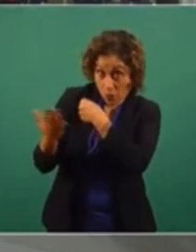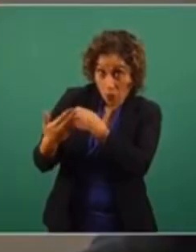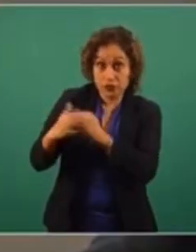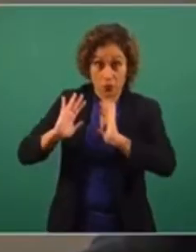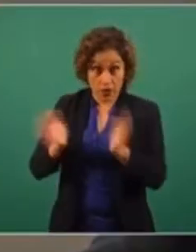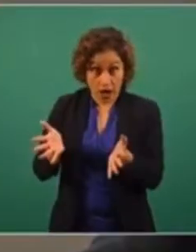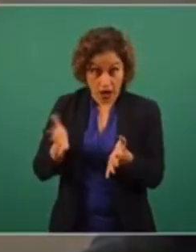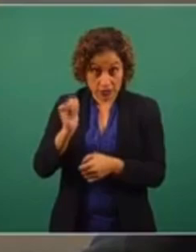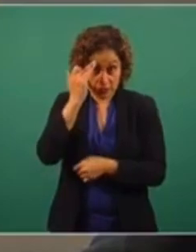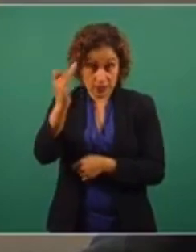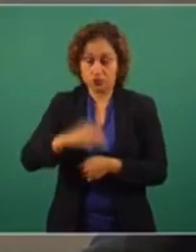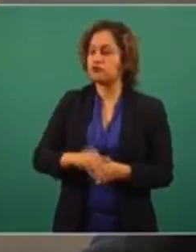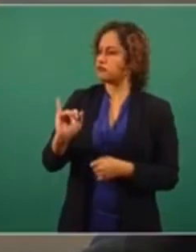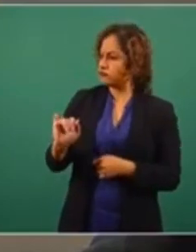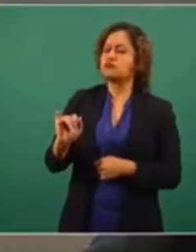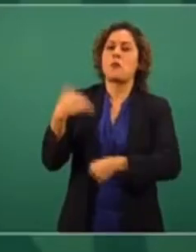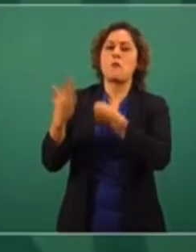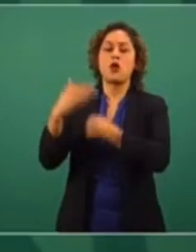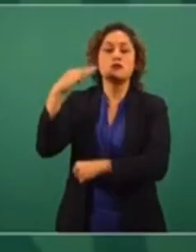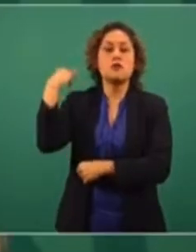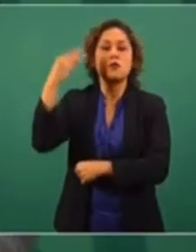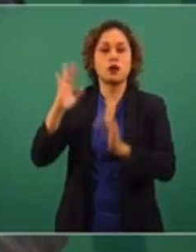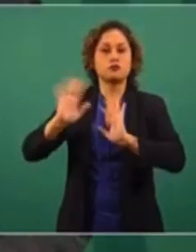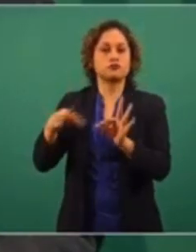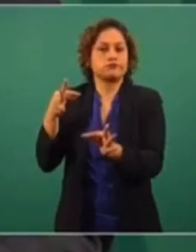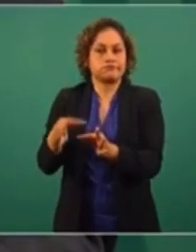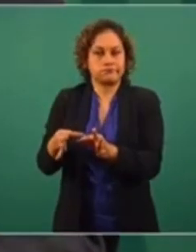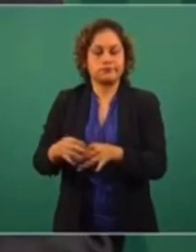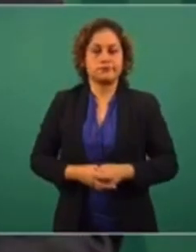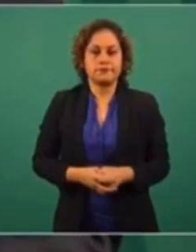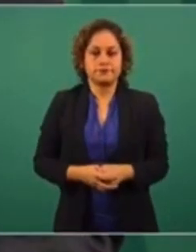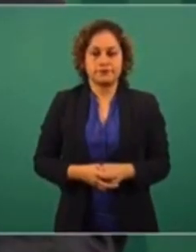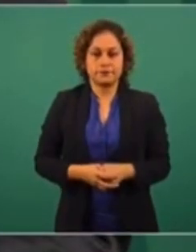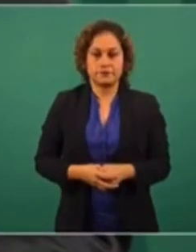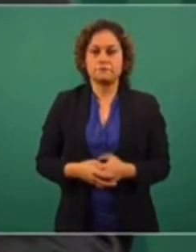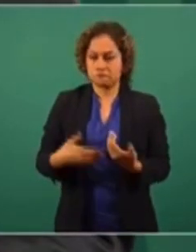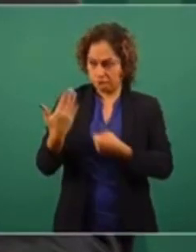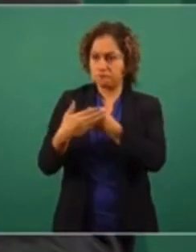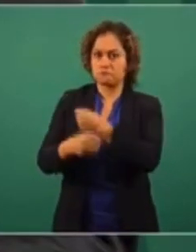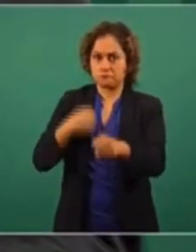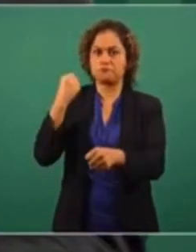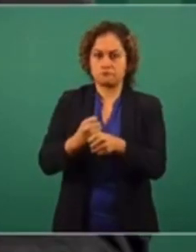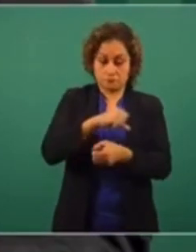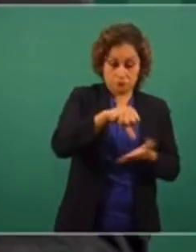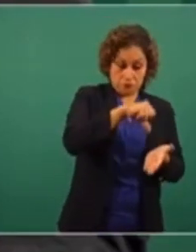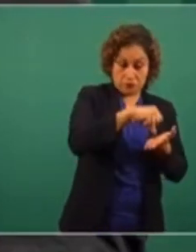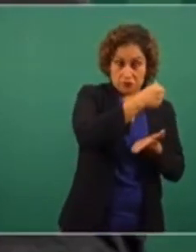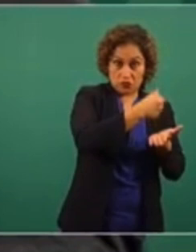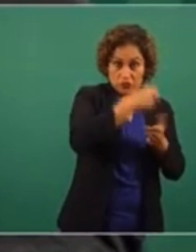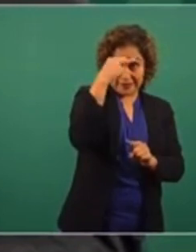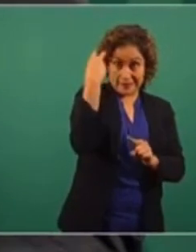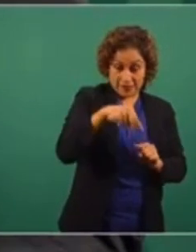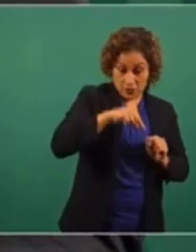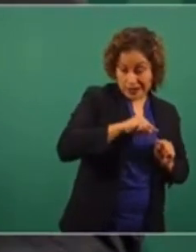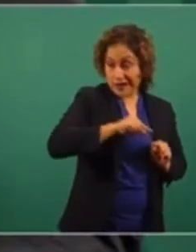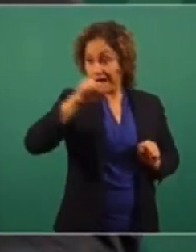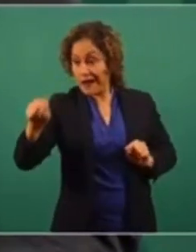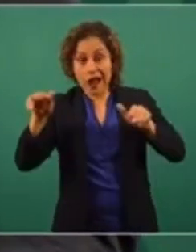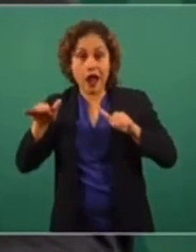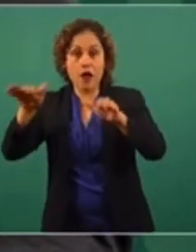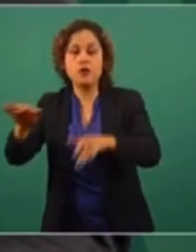marcha, tenemos la comunicación básica, se va a poner desde el centro hasta el aeropuerto y